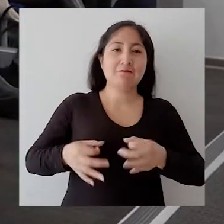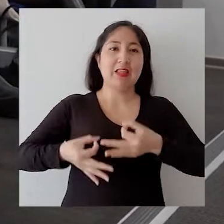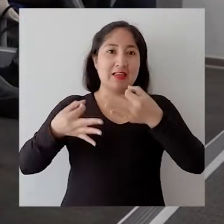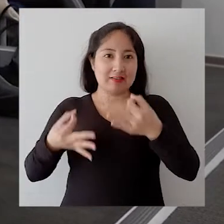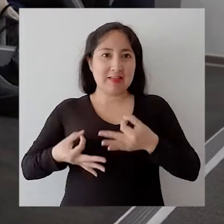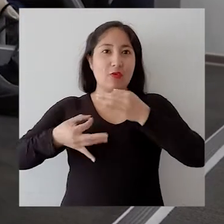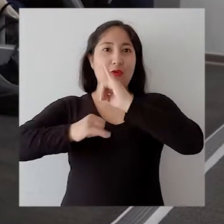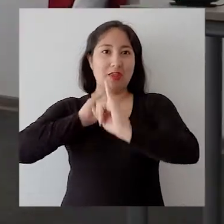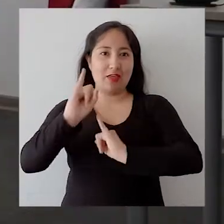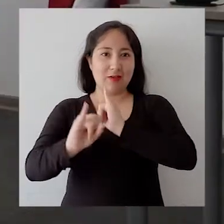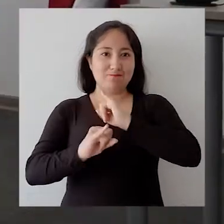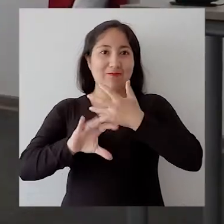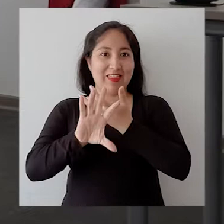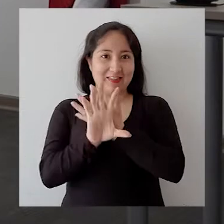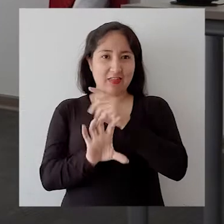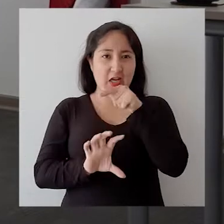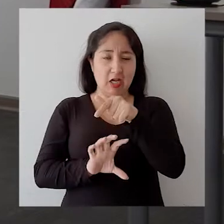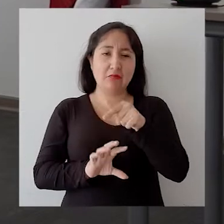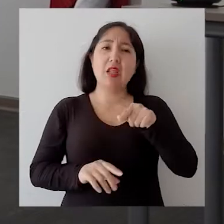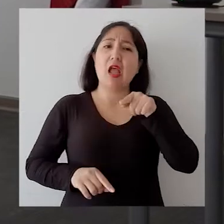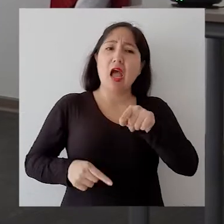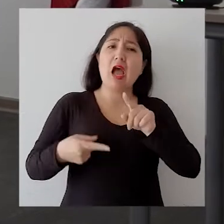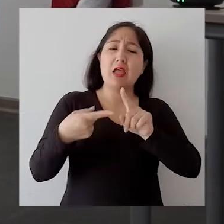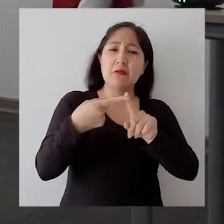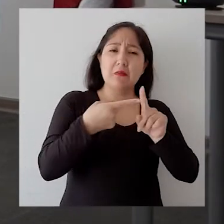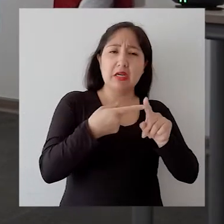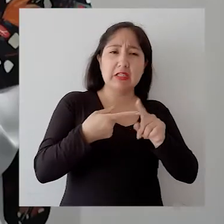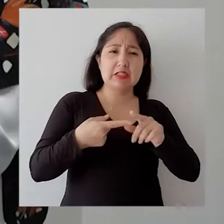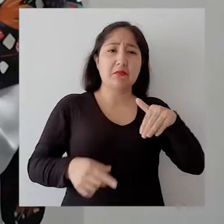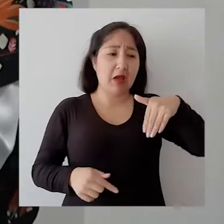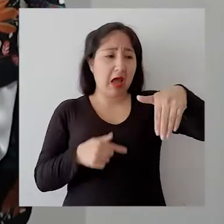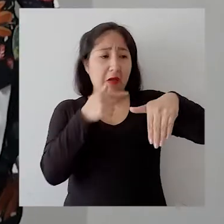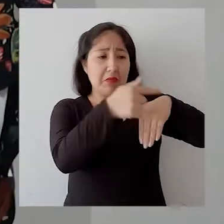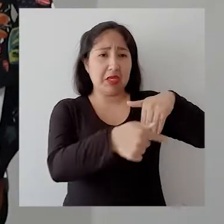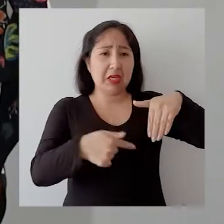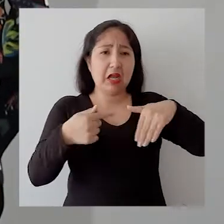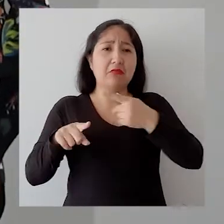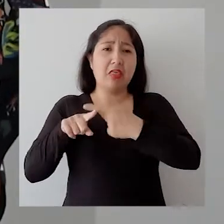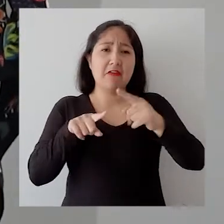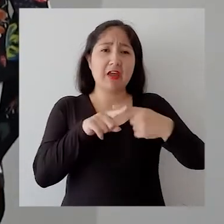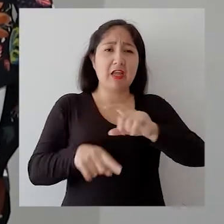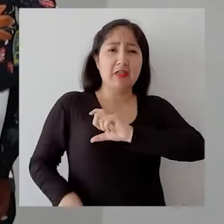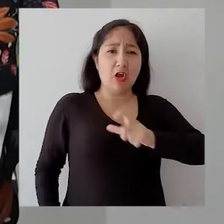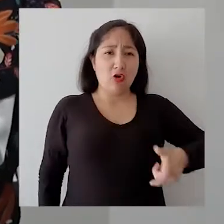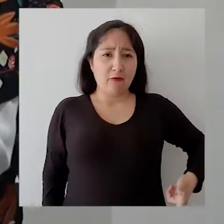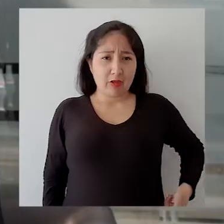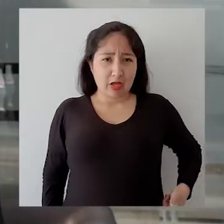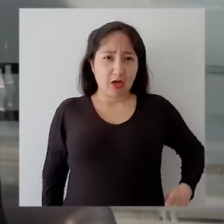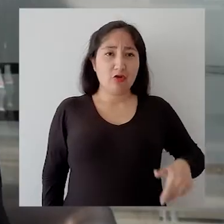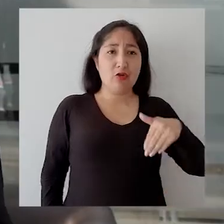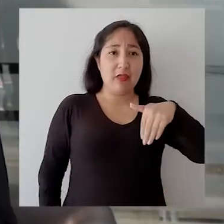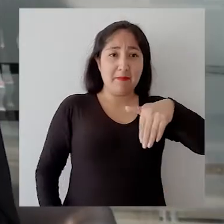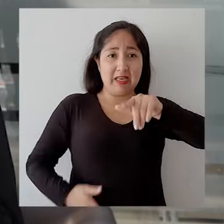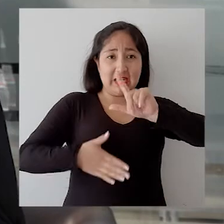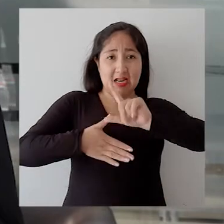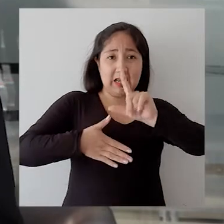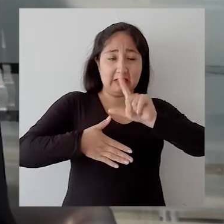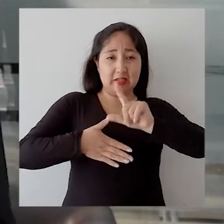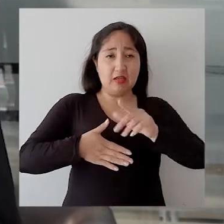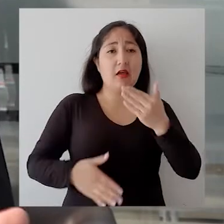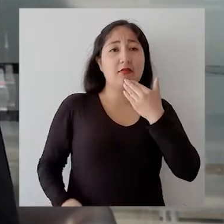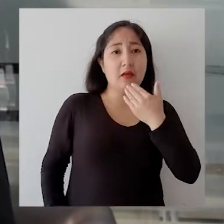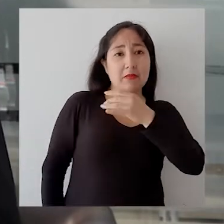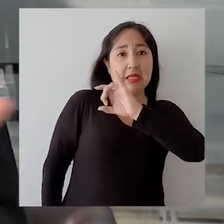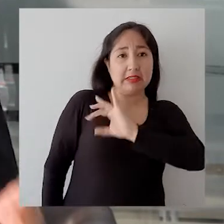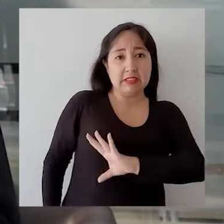instancia donde participa la Organización de Estados Americanos, diversos gobiernos de América Latina, en particular el gobierno de